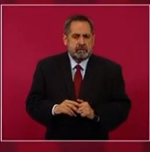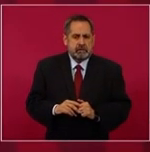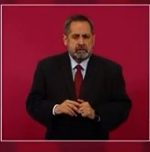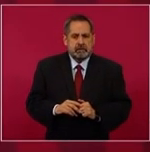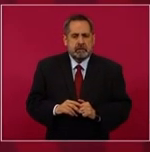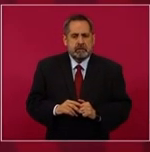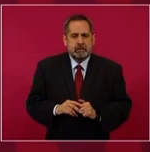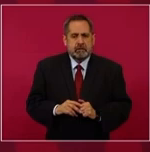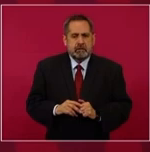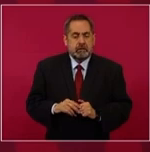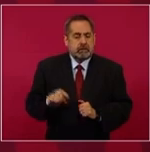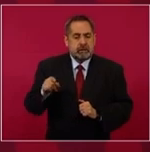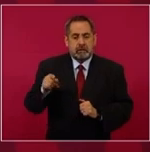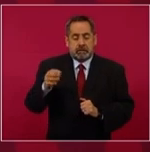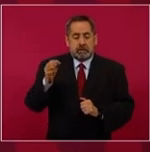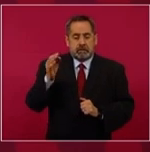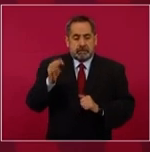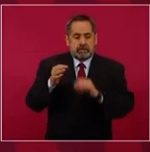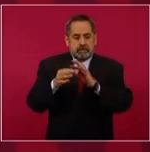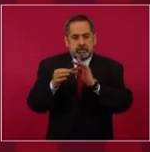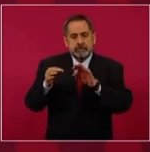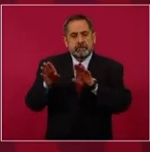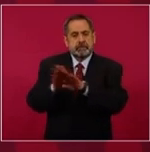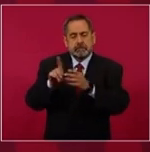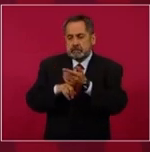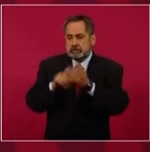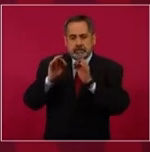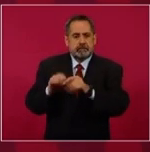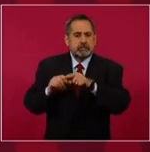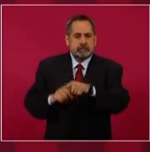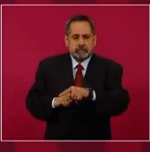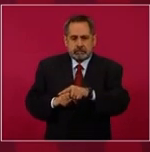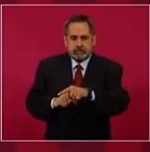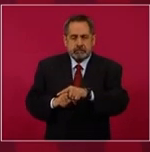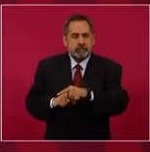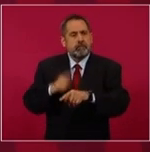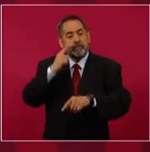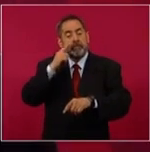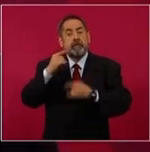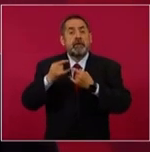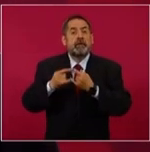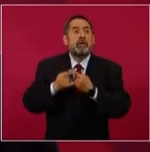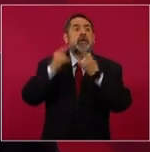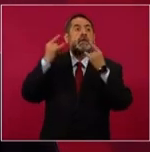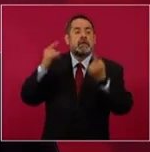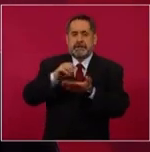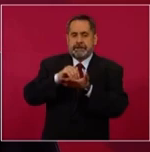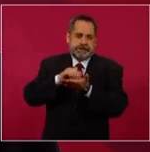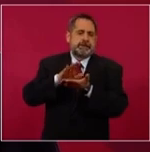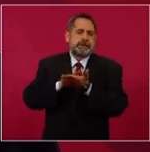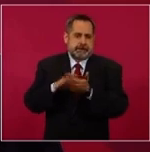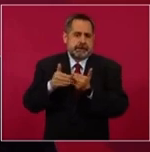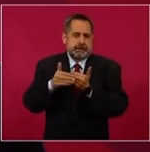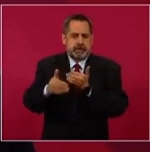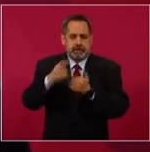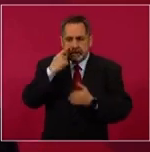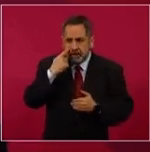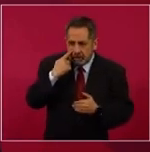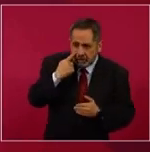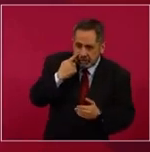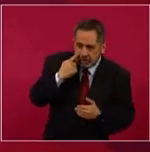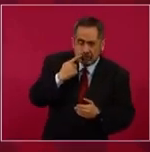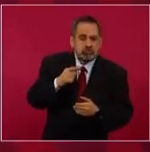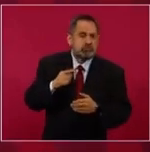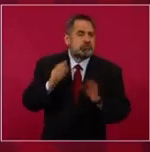Hay un hecho histórico que demuestra